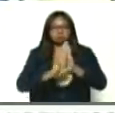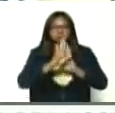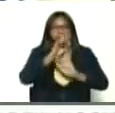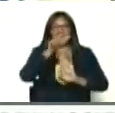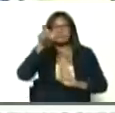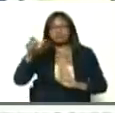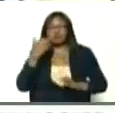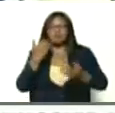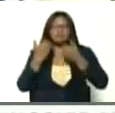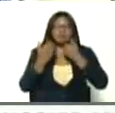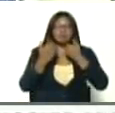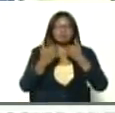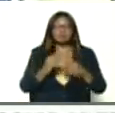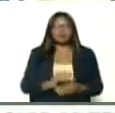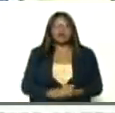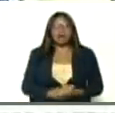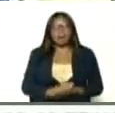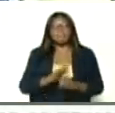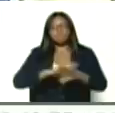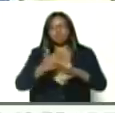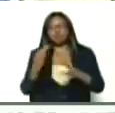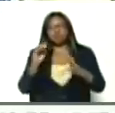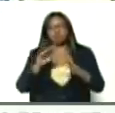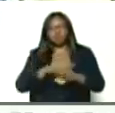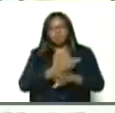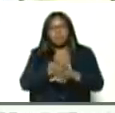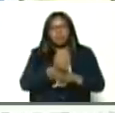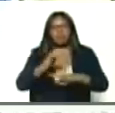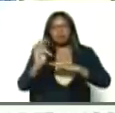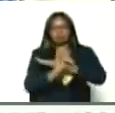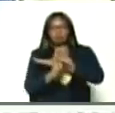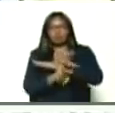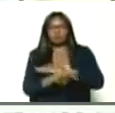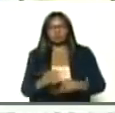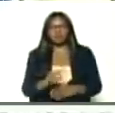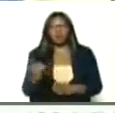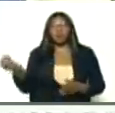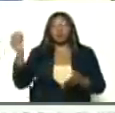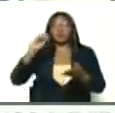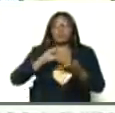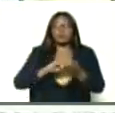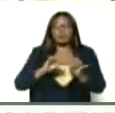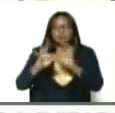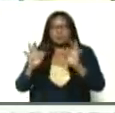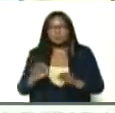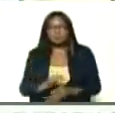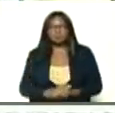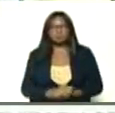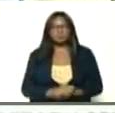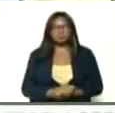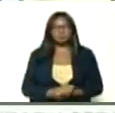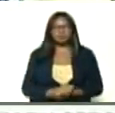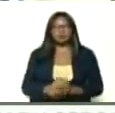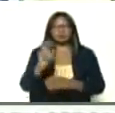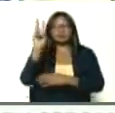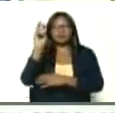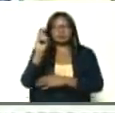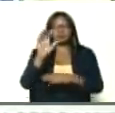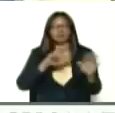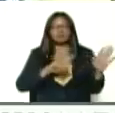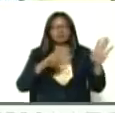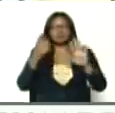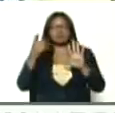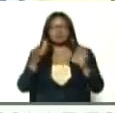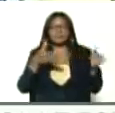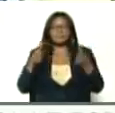y ahora estamos ante la presencia de una segunda ola, sin lugar a duda, a partir del viernes 16 de marzo,